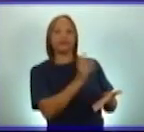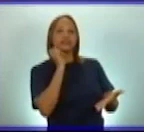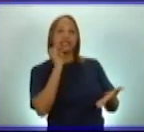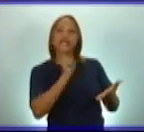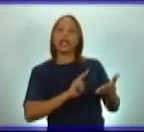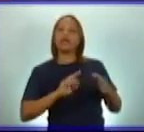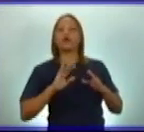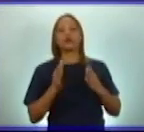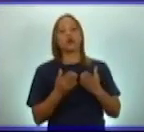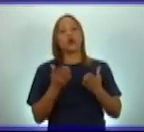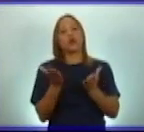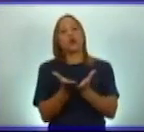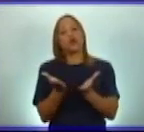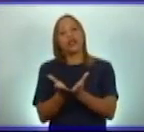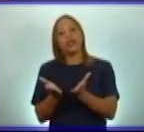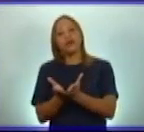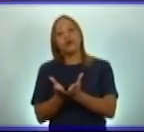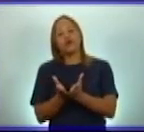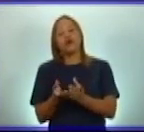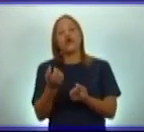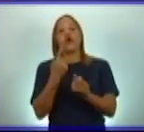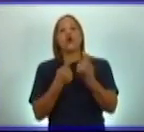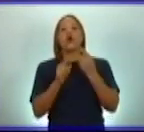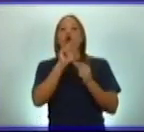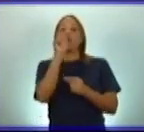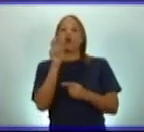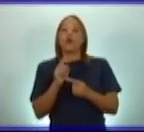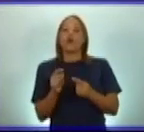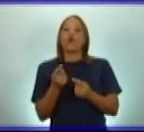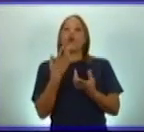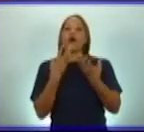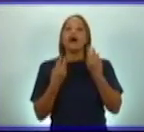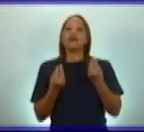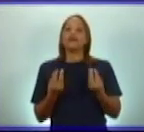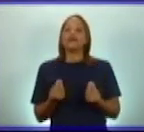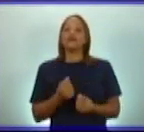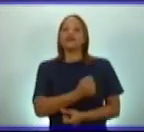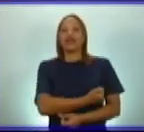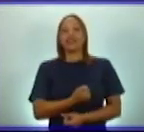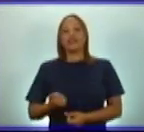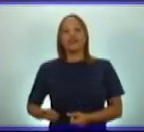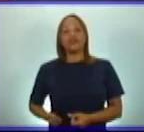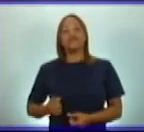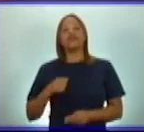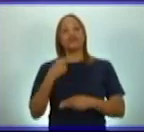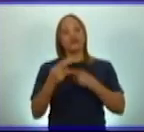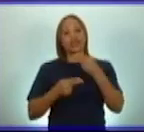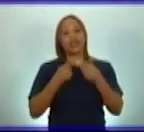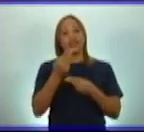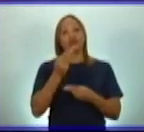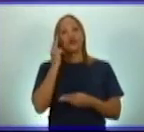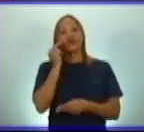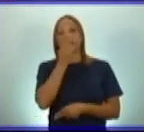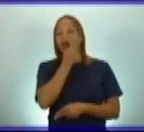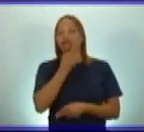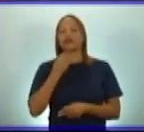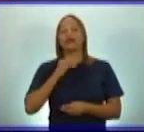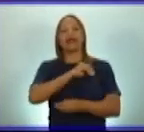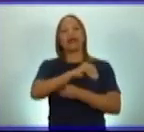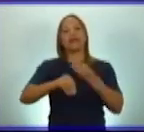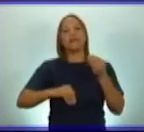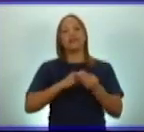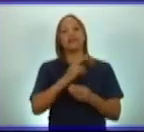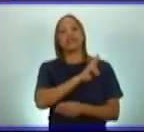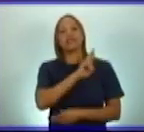¿Cuántos sacrificios tendría que hacer para convertirse en revolucionario? ¿Yo